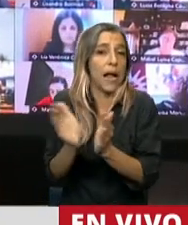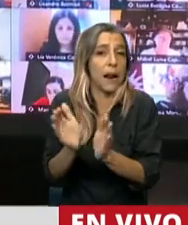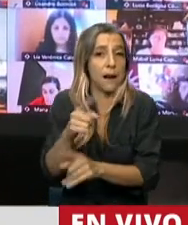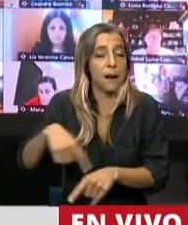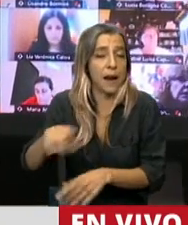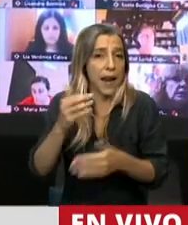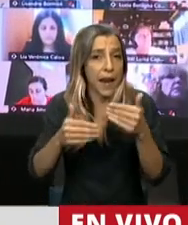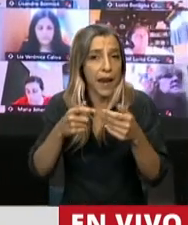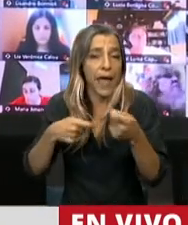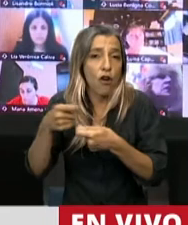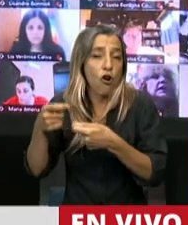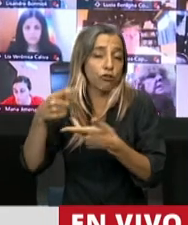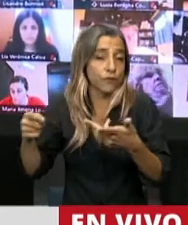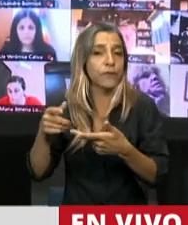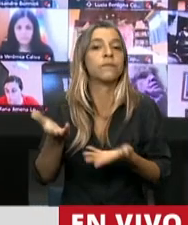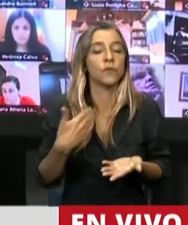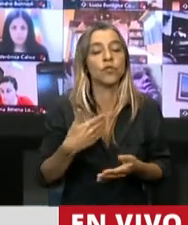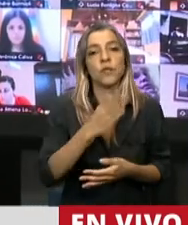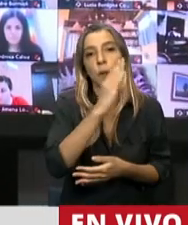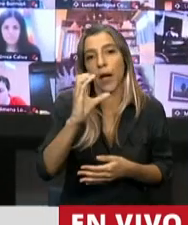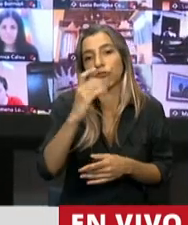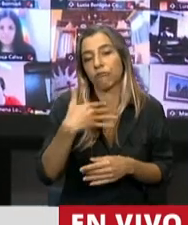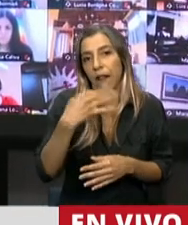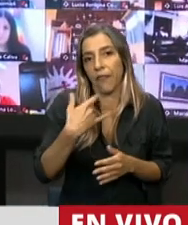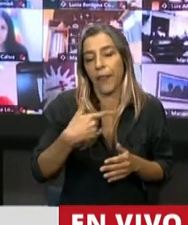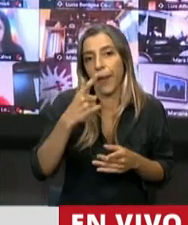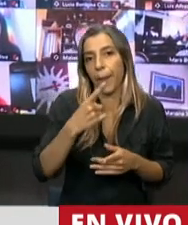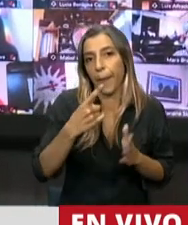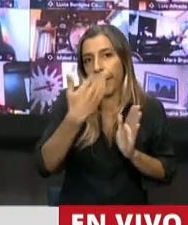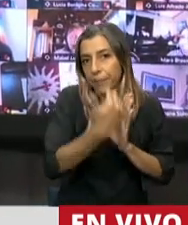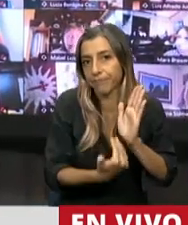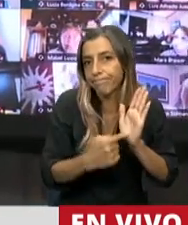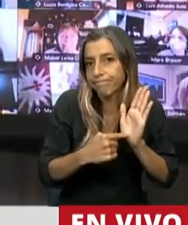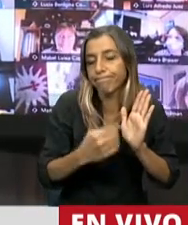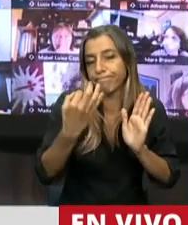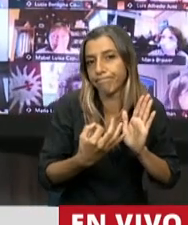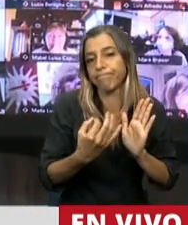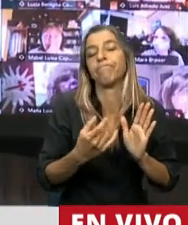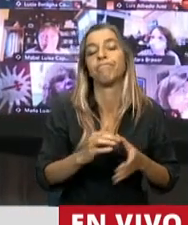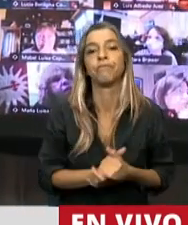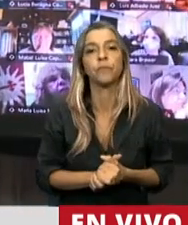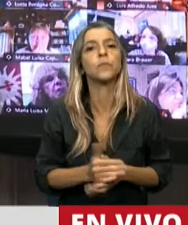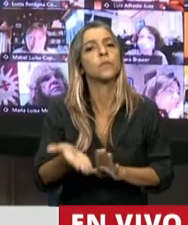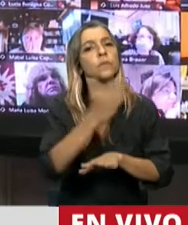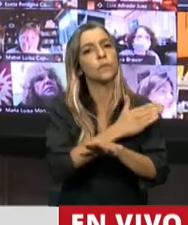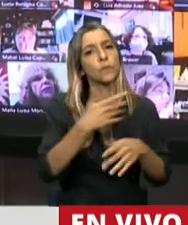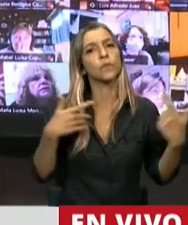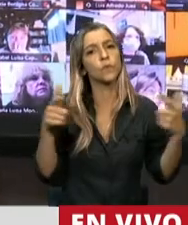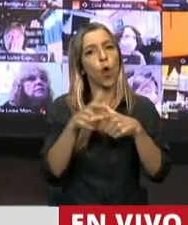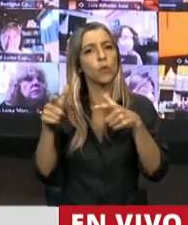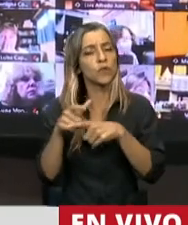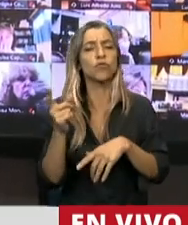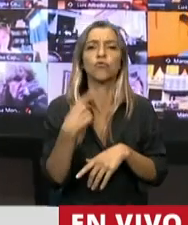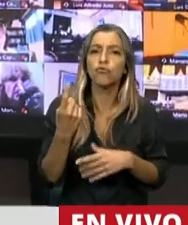Banco Central presente. En las reuniones de comisión se escuchó a todas las partes involucradas, como ya se dijo, y se